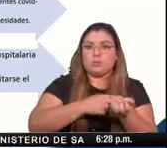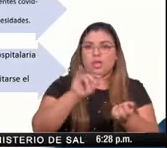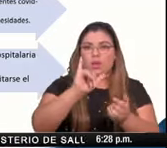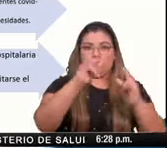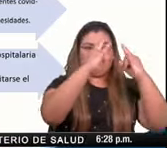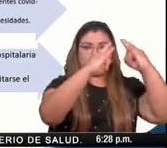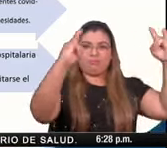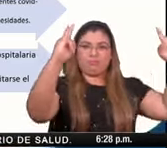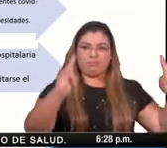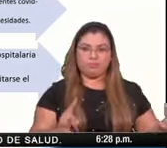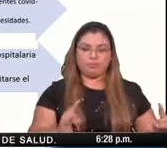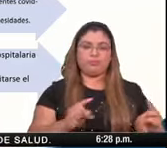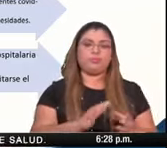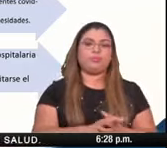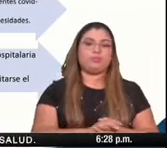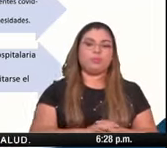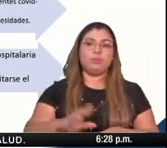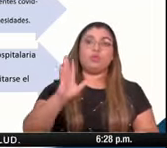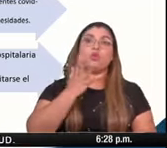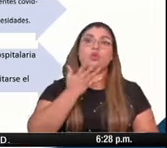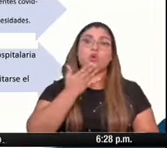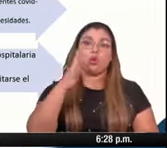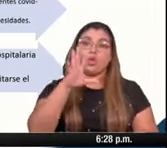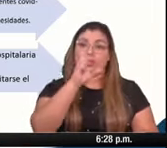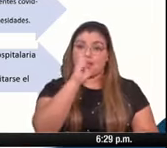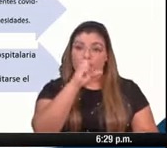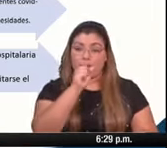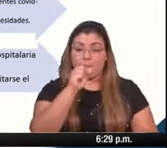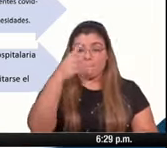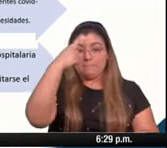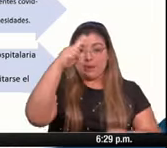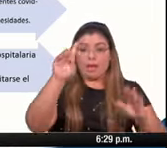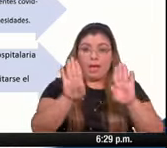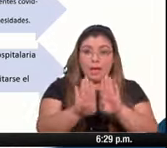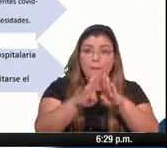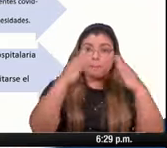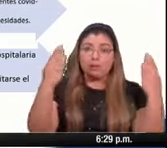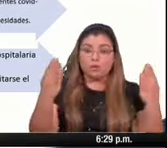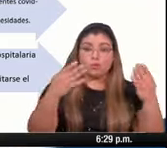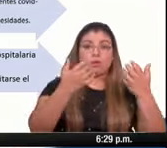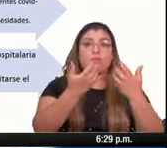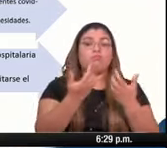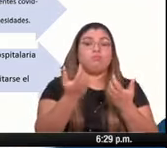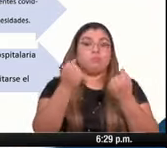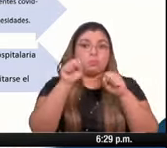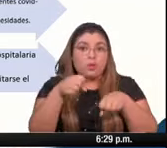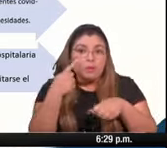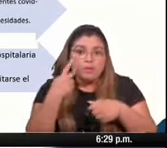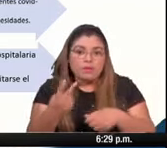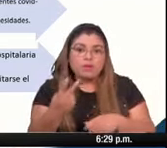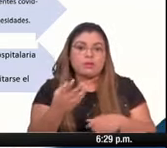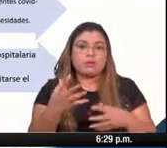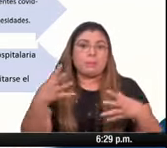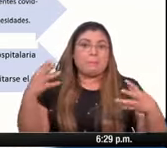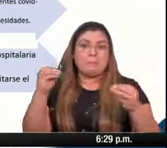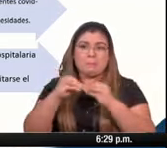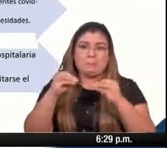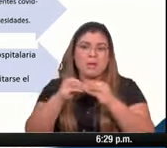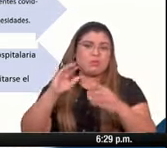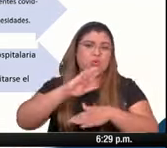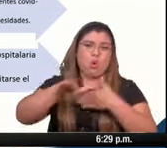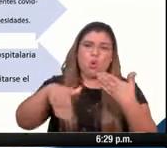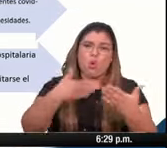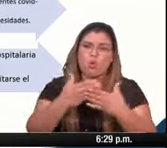ante el desborde de tres indicadores para la apertura además de todo lo que se ha hecho